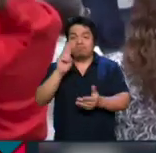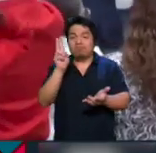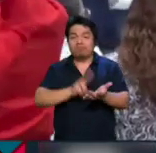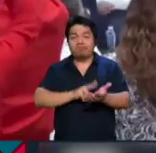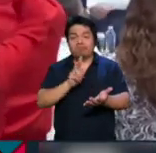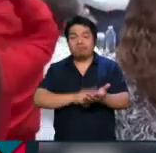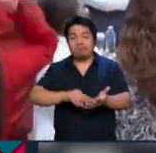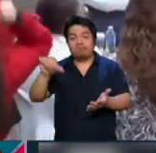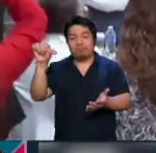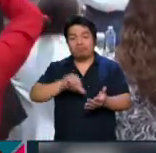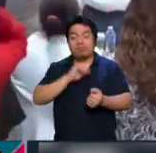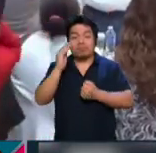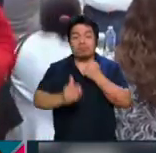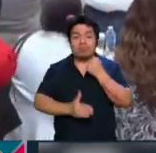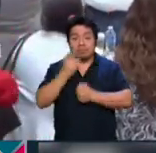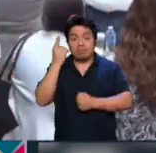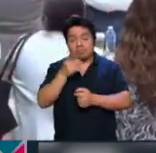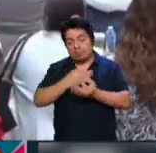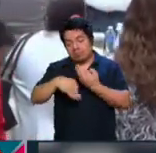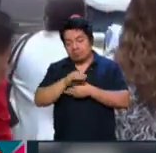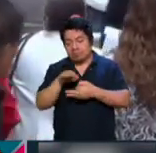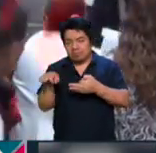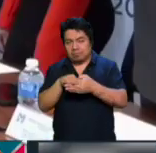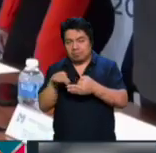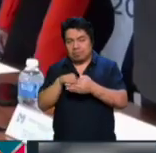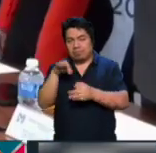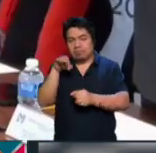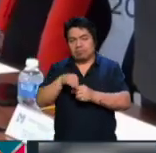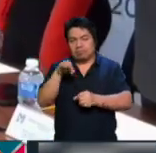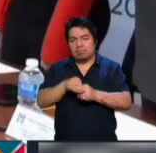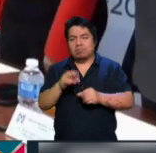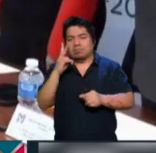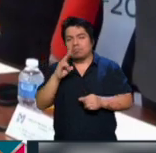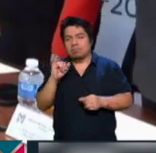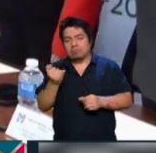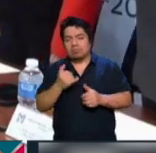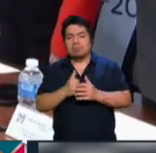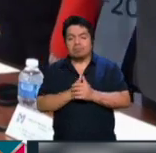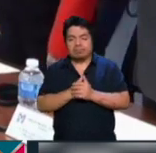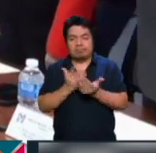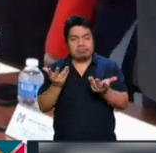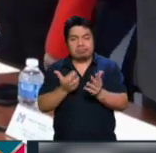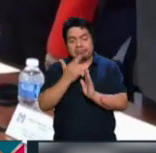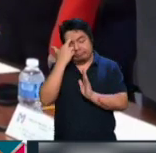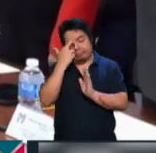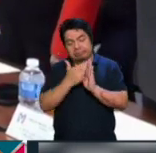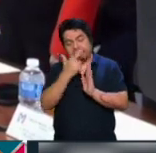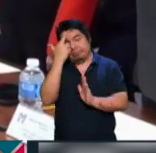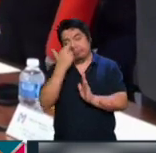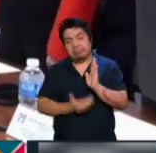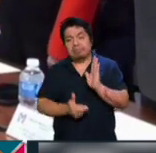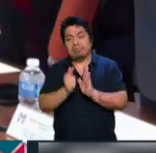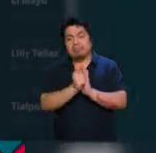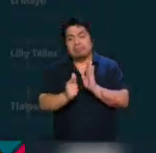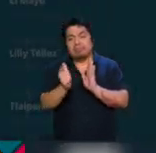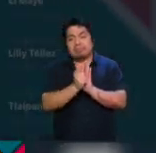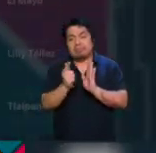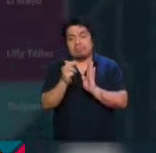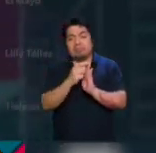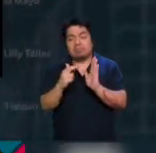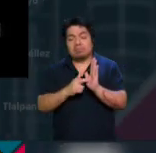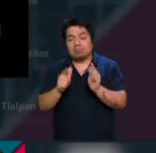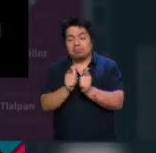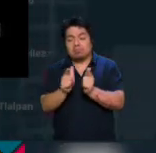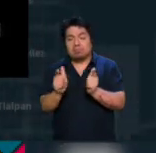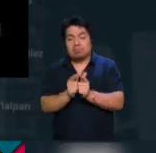instancia porque se realizaron en el marco de las pasadas elecciones del proceso electoral, lo cual violó la Ley General de Partidos Políticos que establece que los